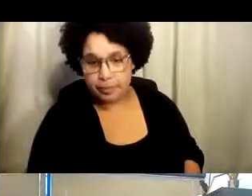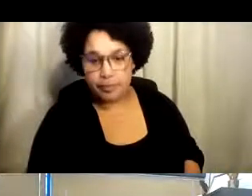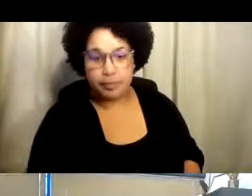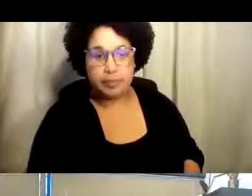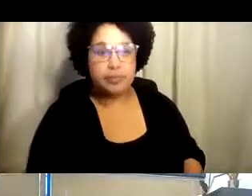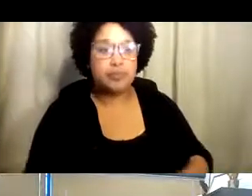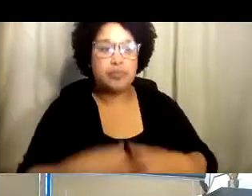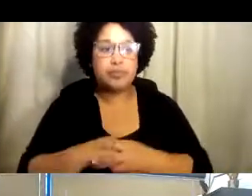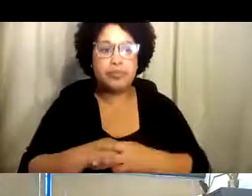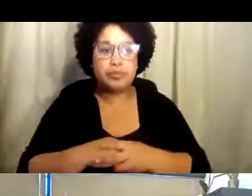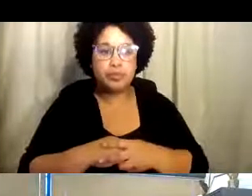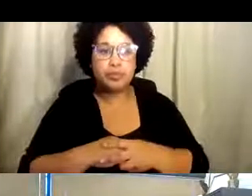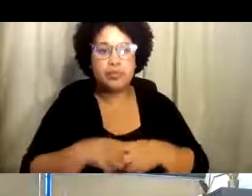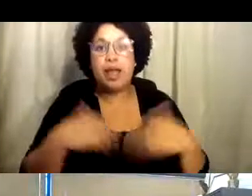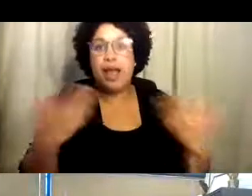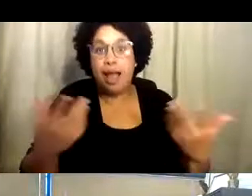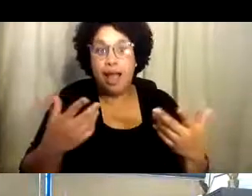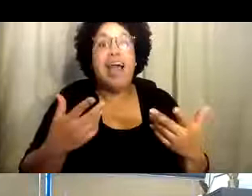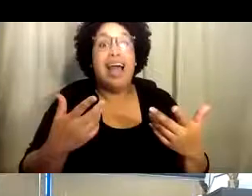por favor.